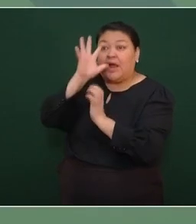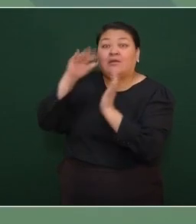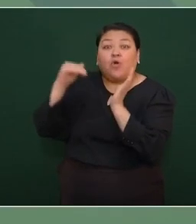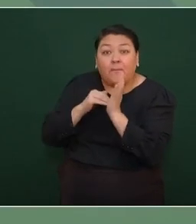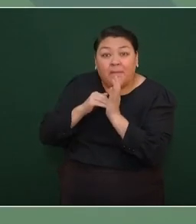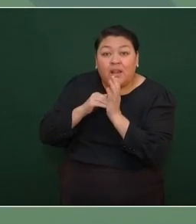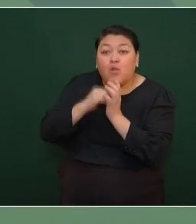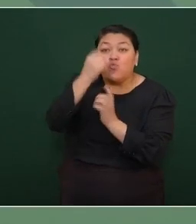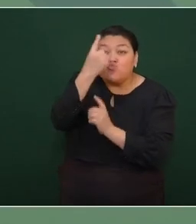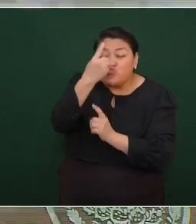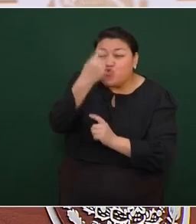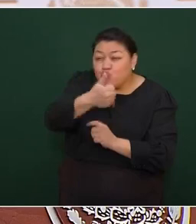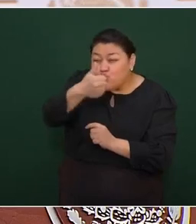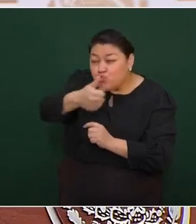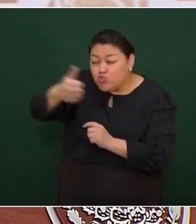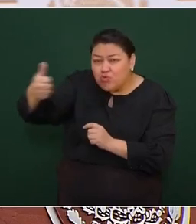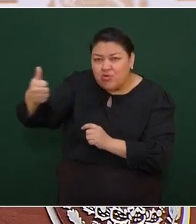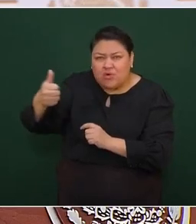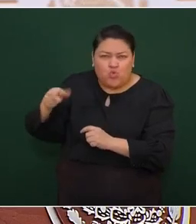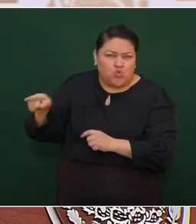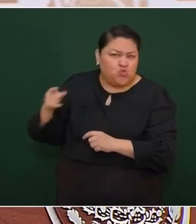un abuso.